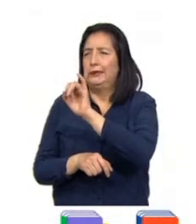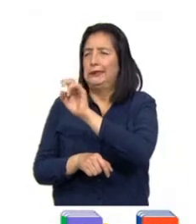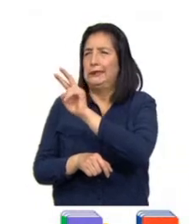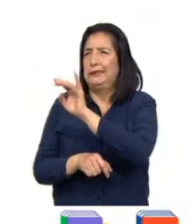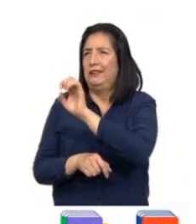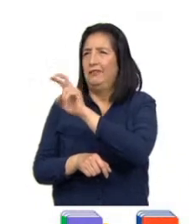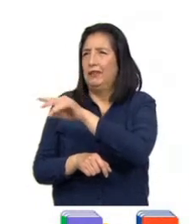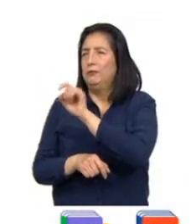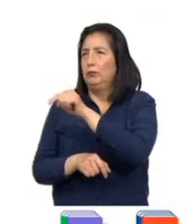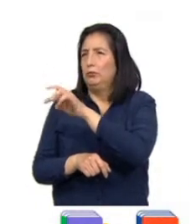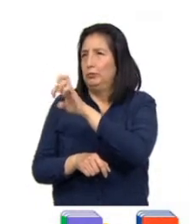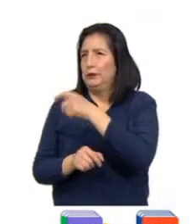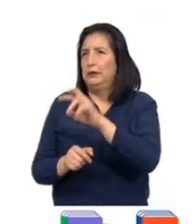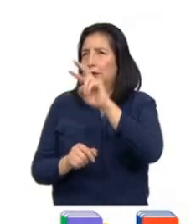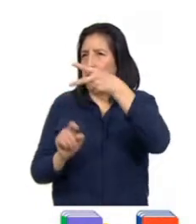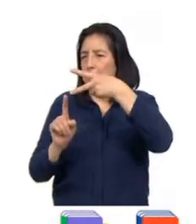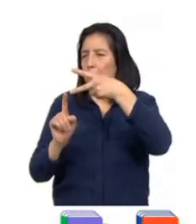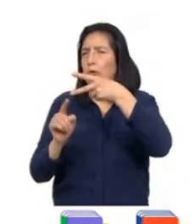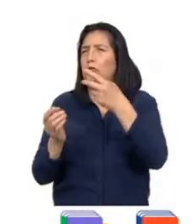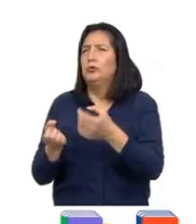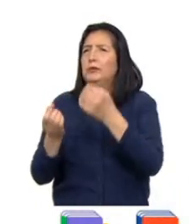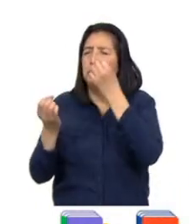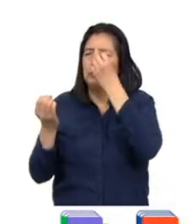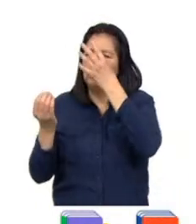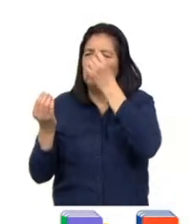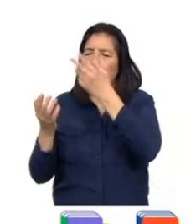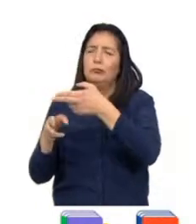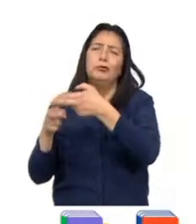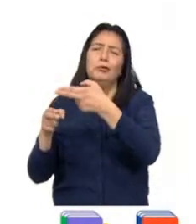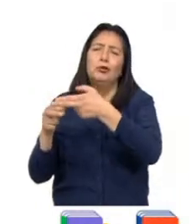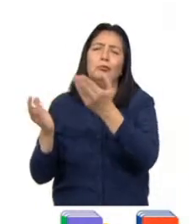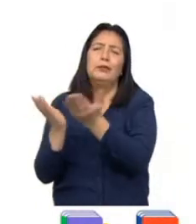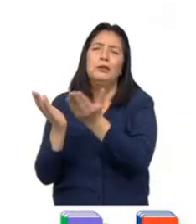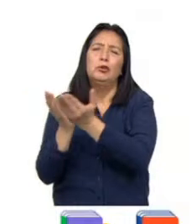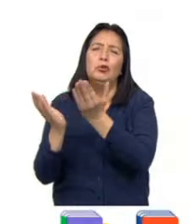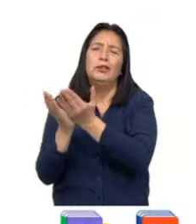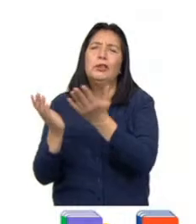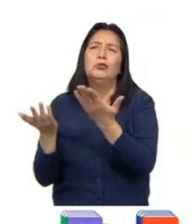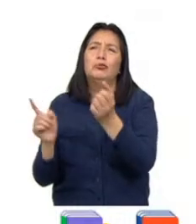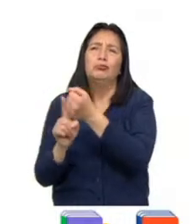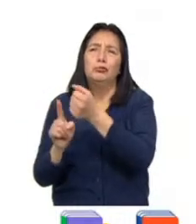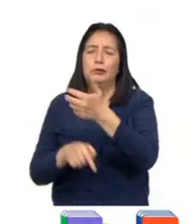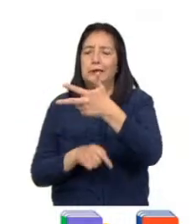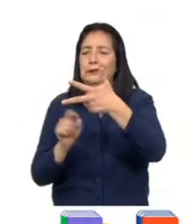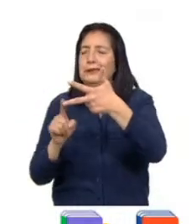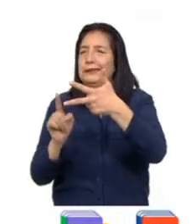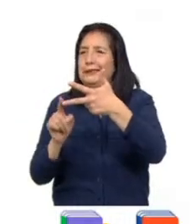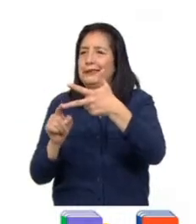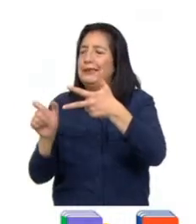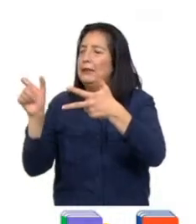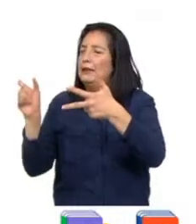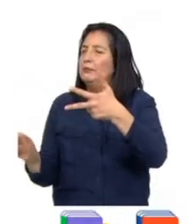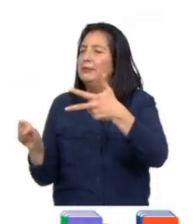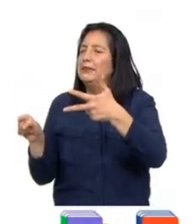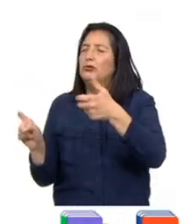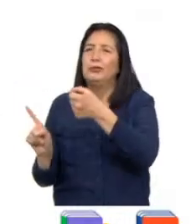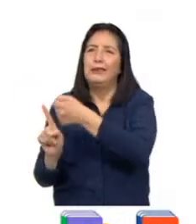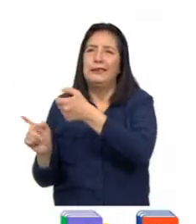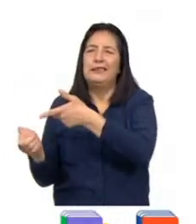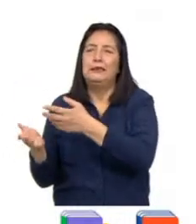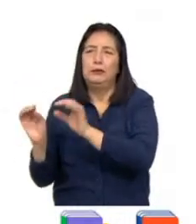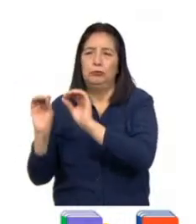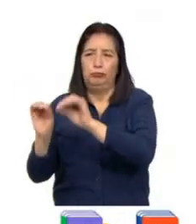.pe, indica los datos de la escuela donde sucedió la agresión, completa los datos de la persona agredida,